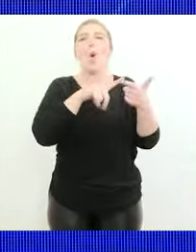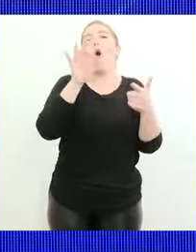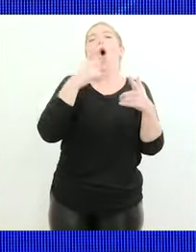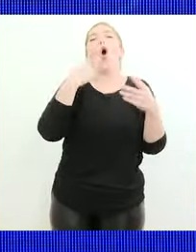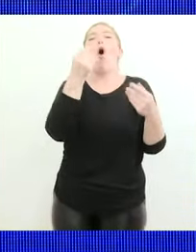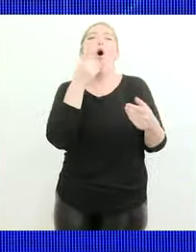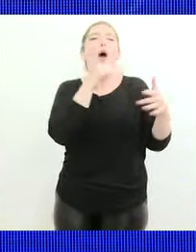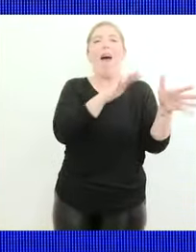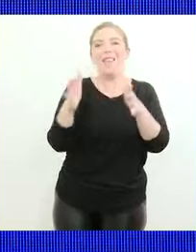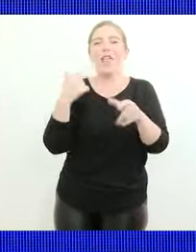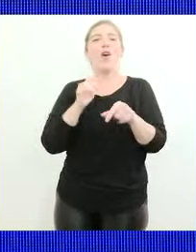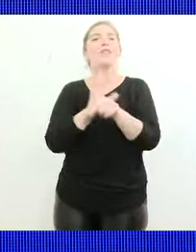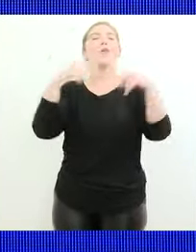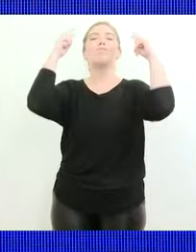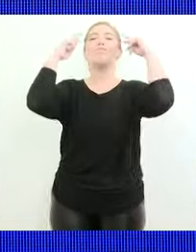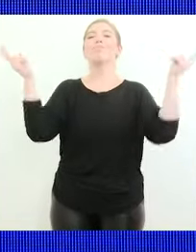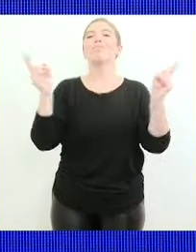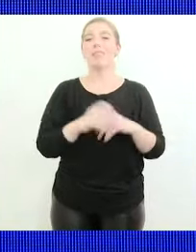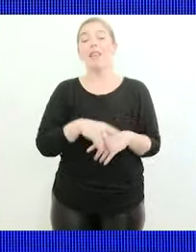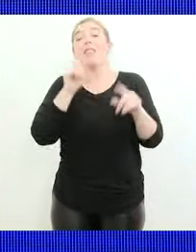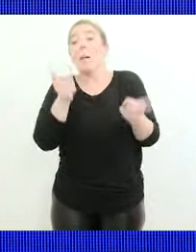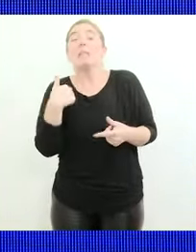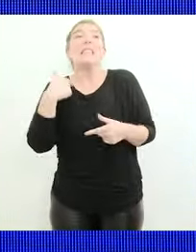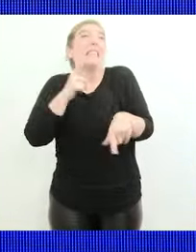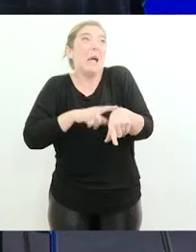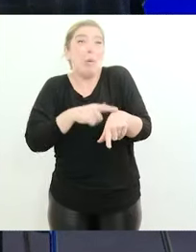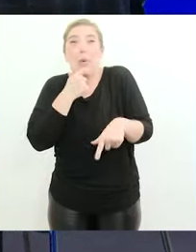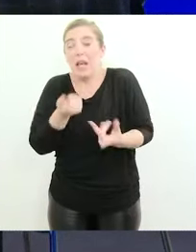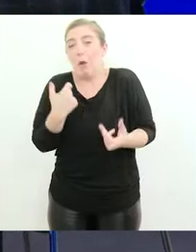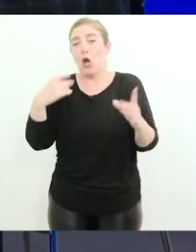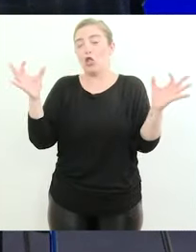Después, tiempo para yoga o deporte en estos meses es imposible.